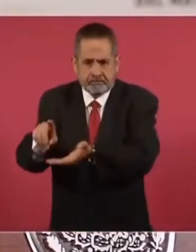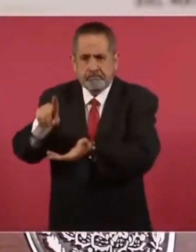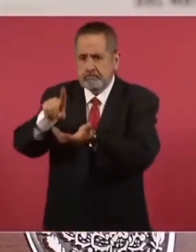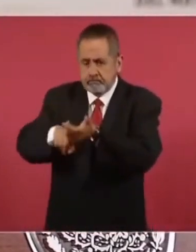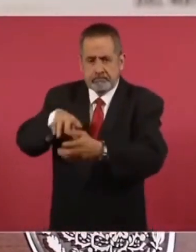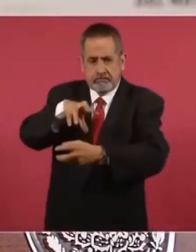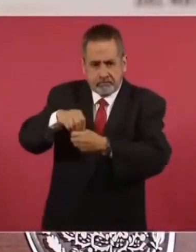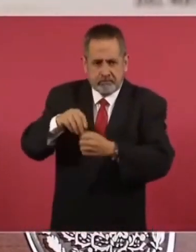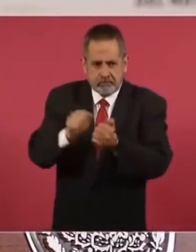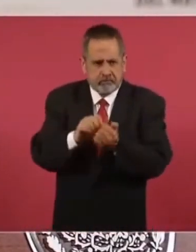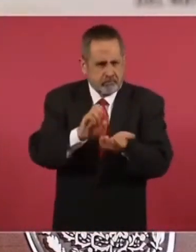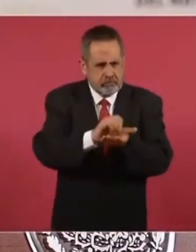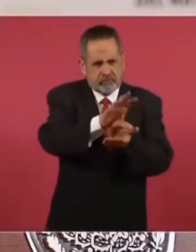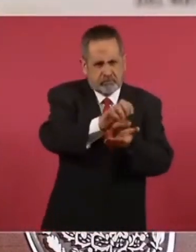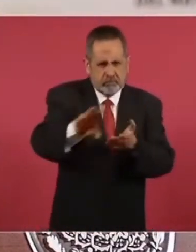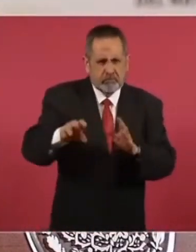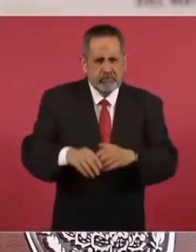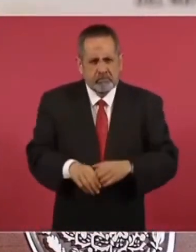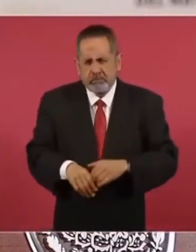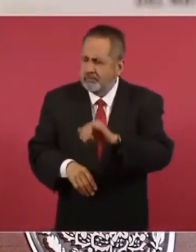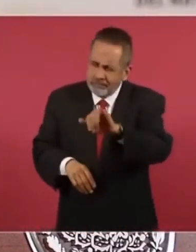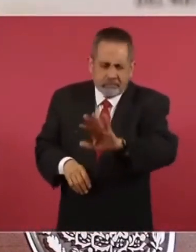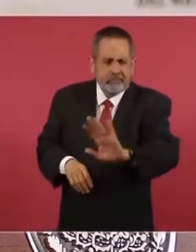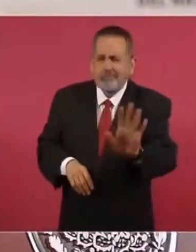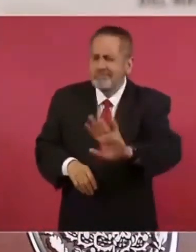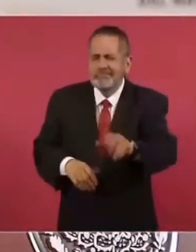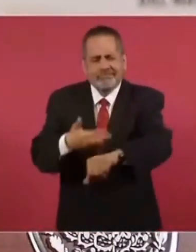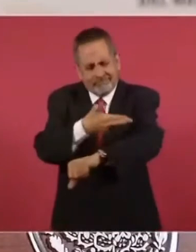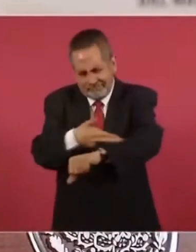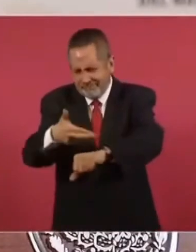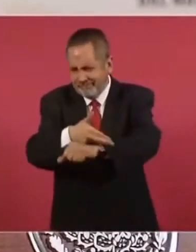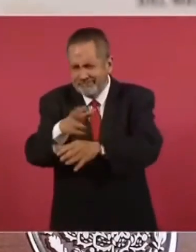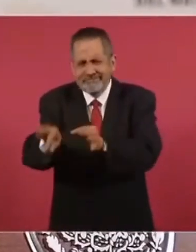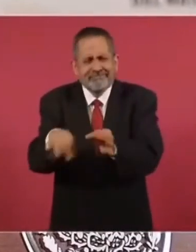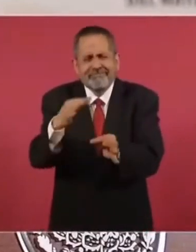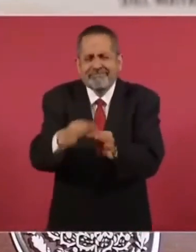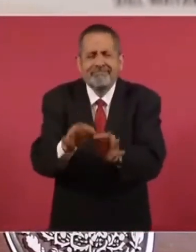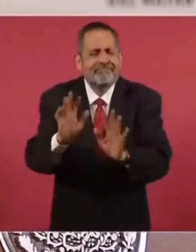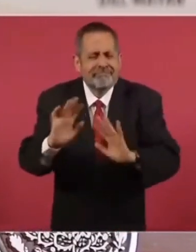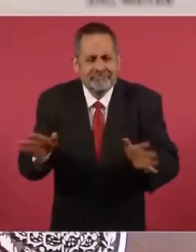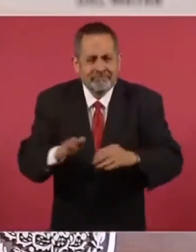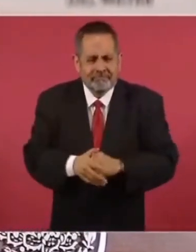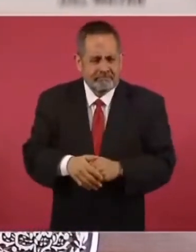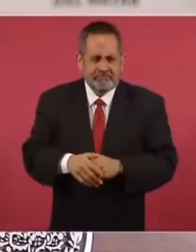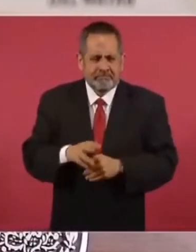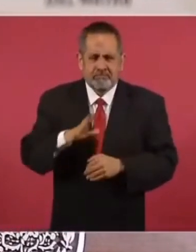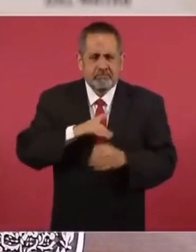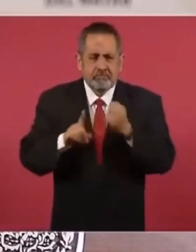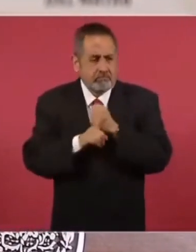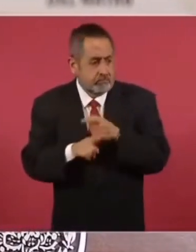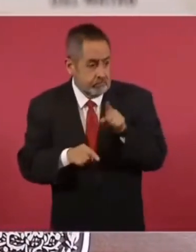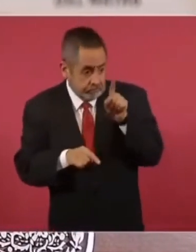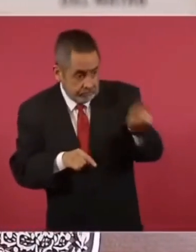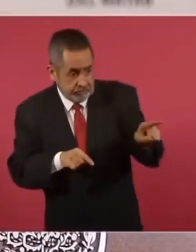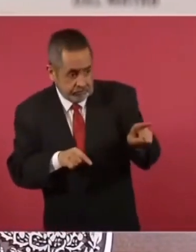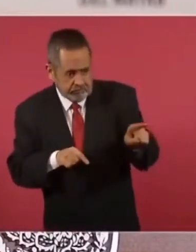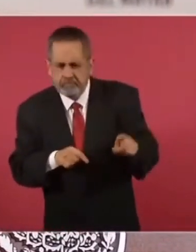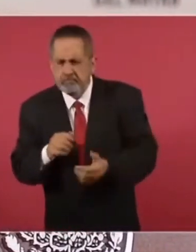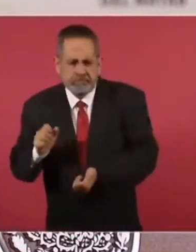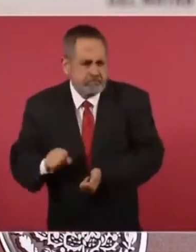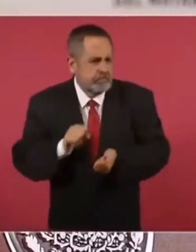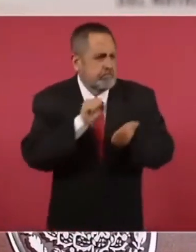en salud? Sí, sí. Y ya tienen resuelto lo del